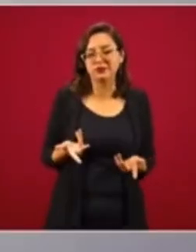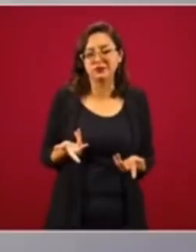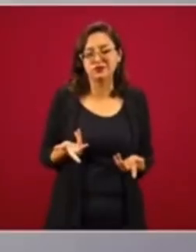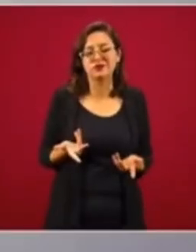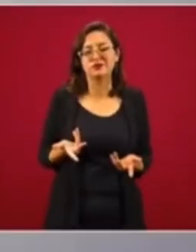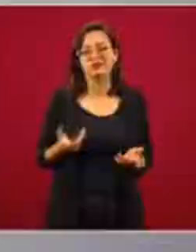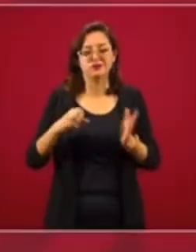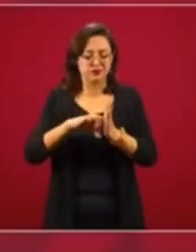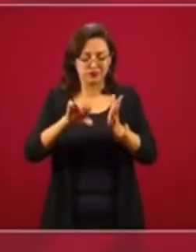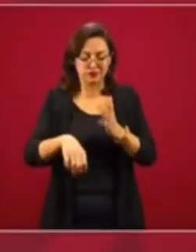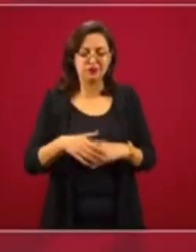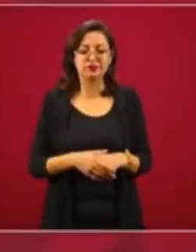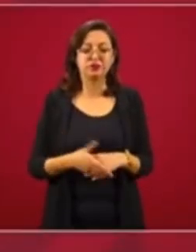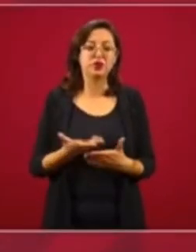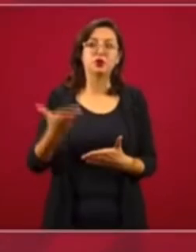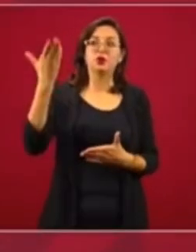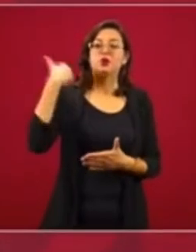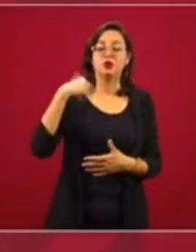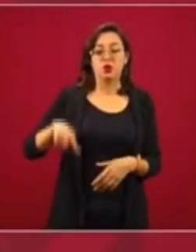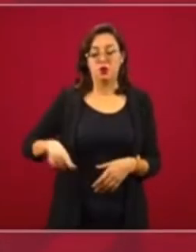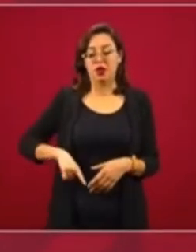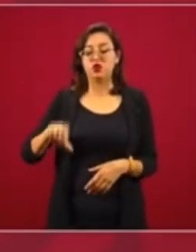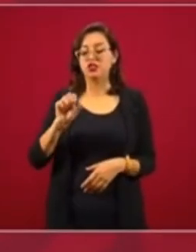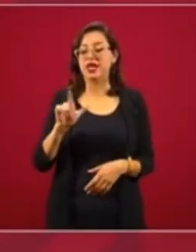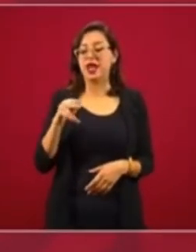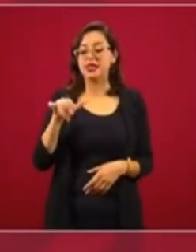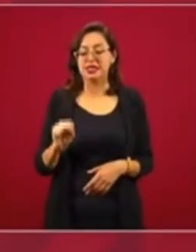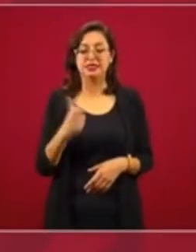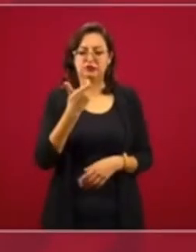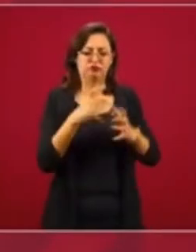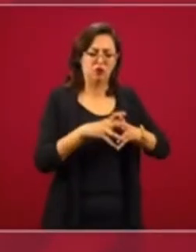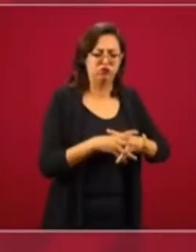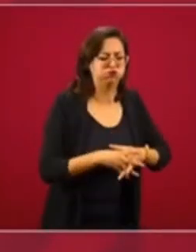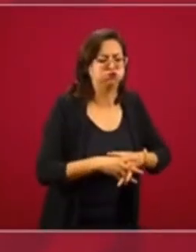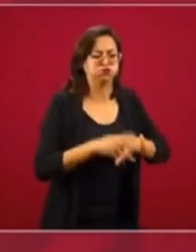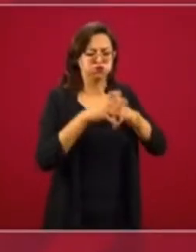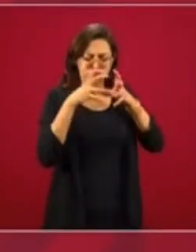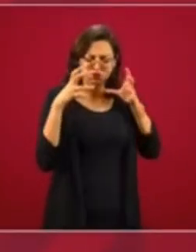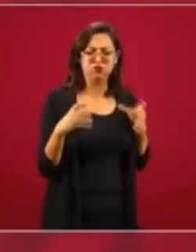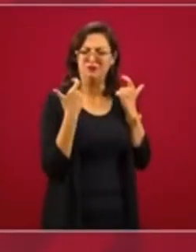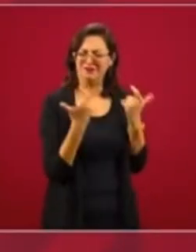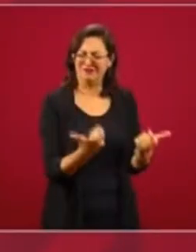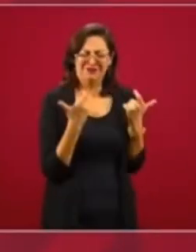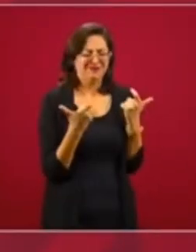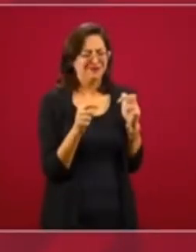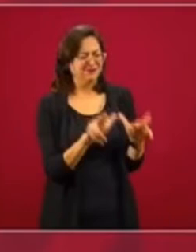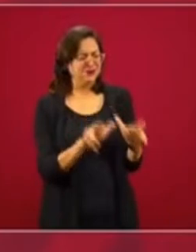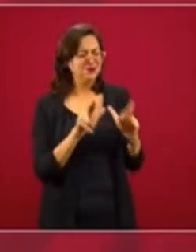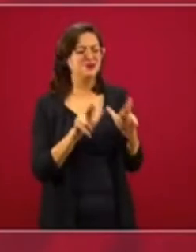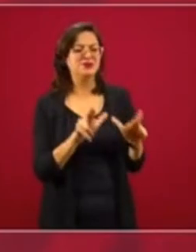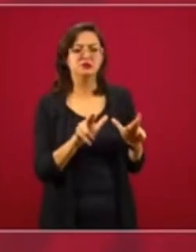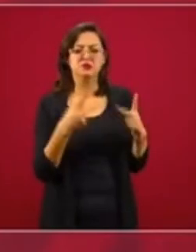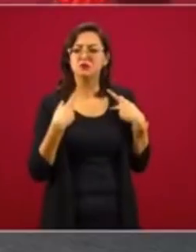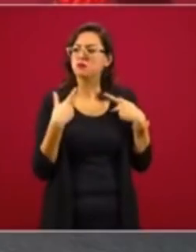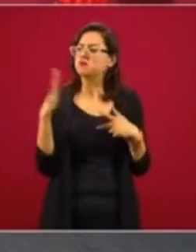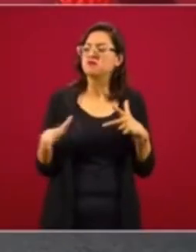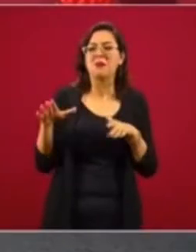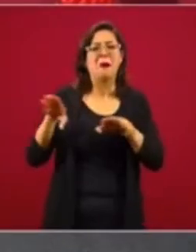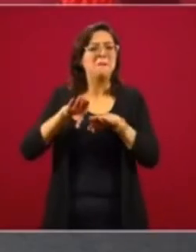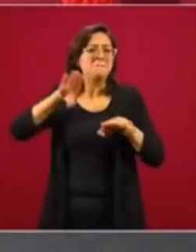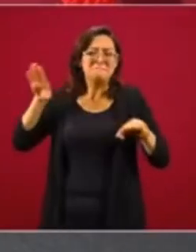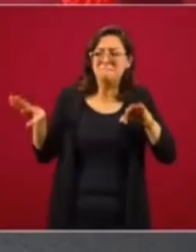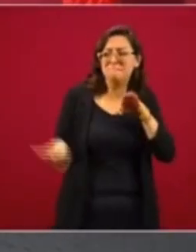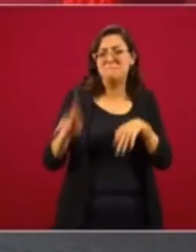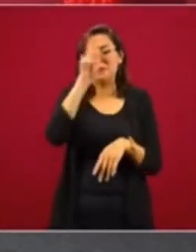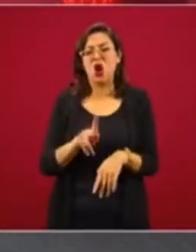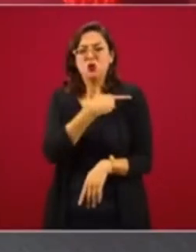Les ponía el ejemplo del gobierno de Salinas. Hubo crecimiento, pero fue cuando se registró también la mayor desigualdad económica y social en el